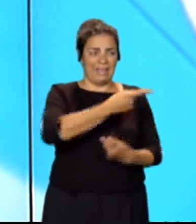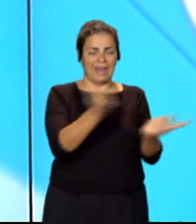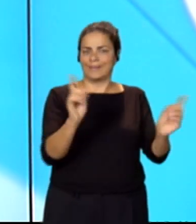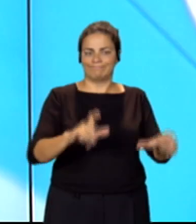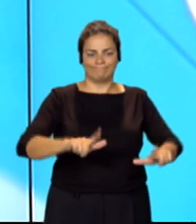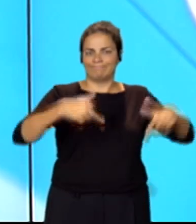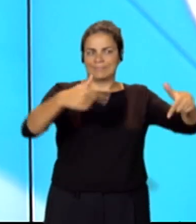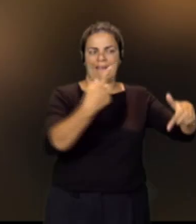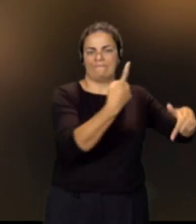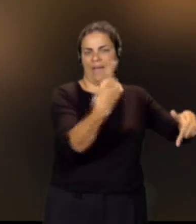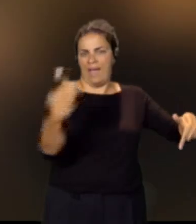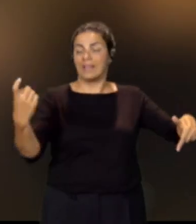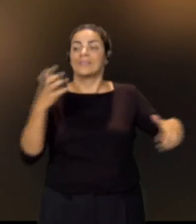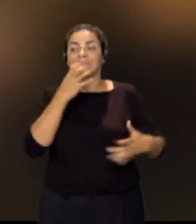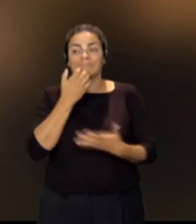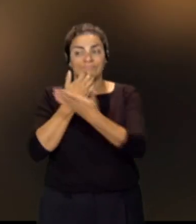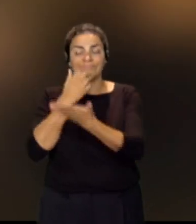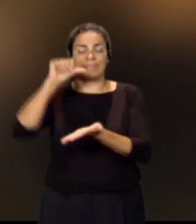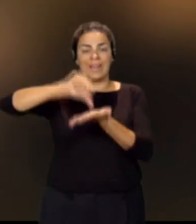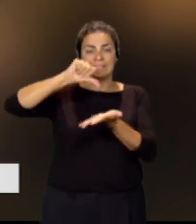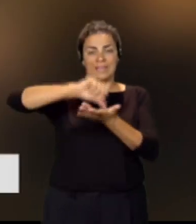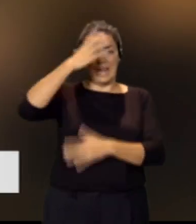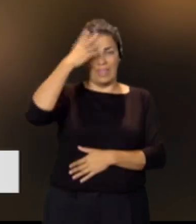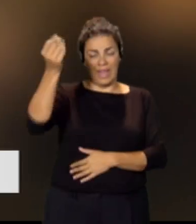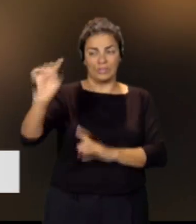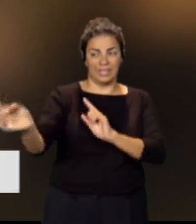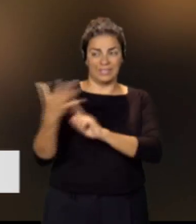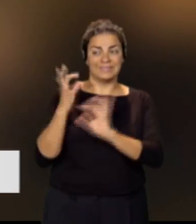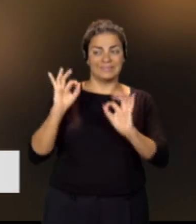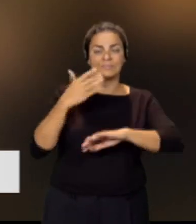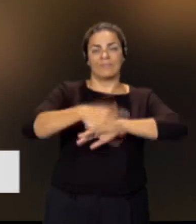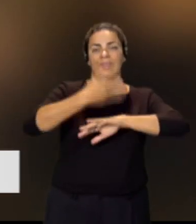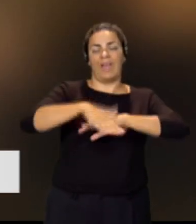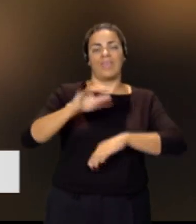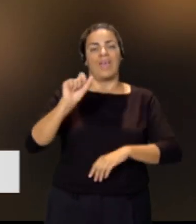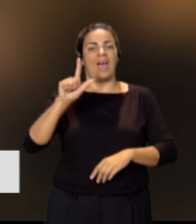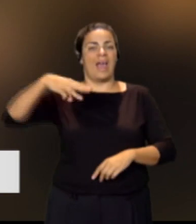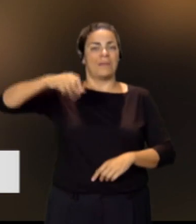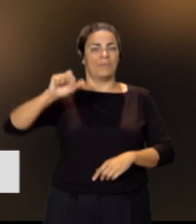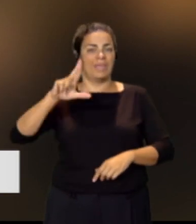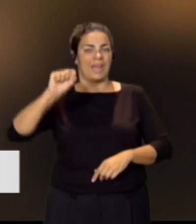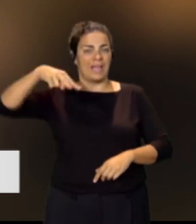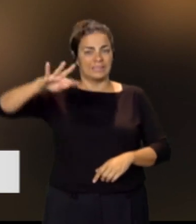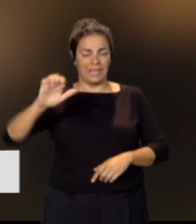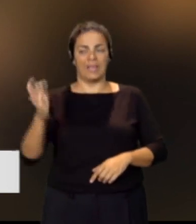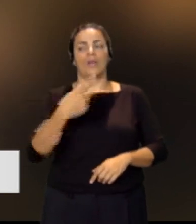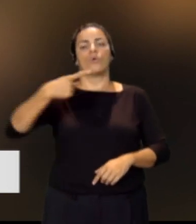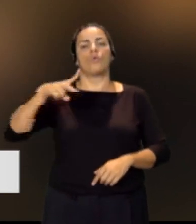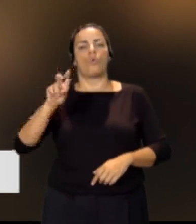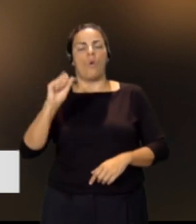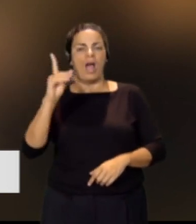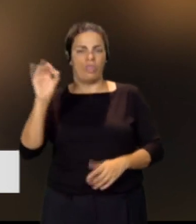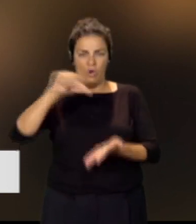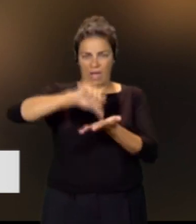En este caso, nos llega desde la capital de Lanzarote, en concreto de la calle Almirante Boado, en Arrecife. Contenedores